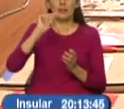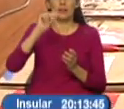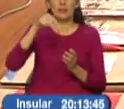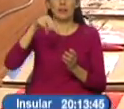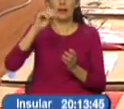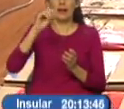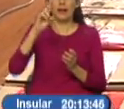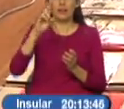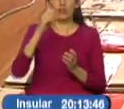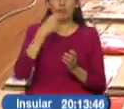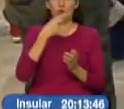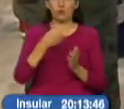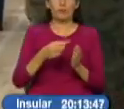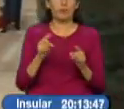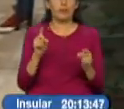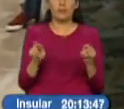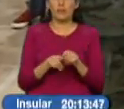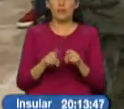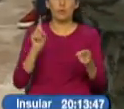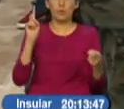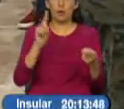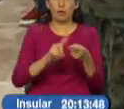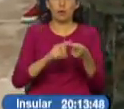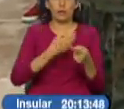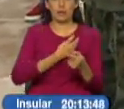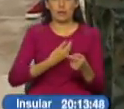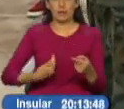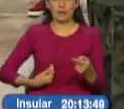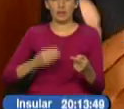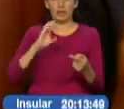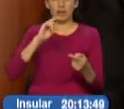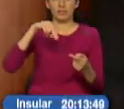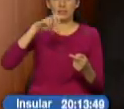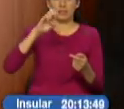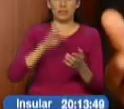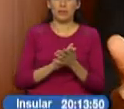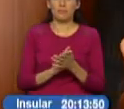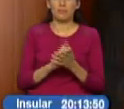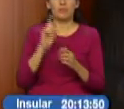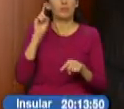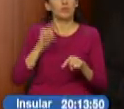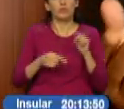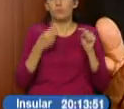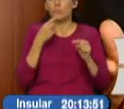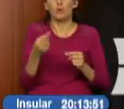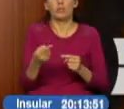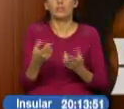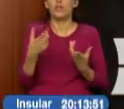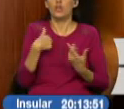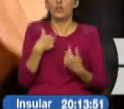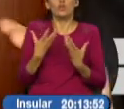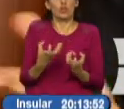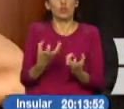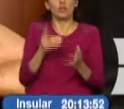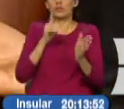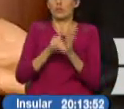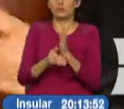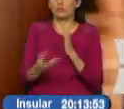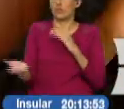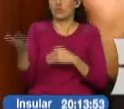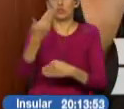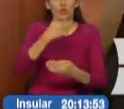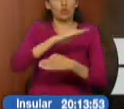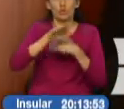señala que las supuestas inconsistencias se manejan con documentos que prueben tal hecho. Pero no puedo ir a decir yo impugno todo el resultado